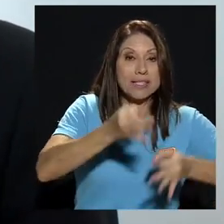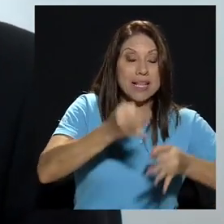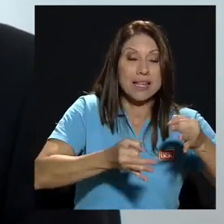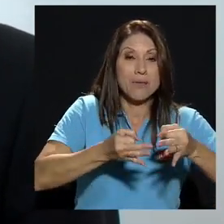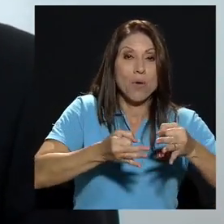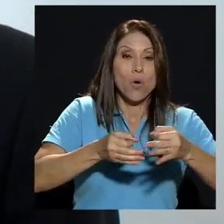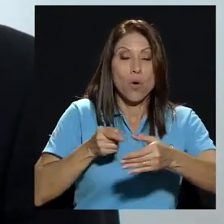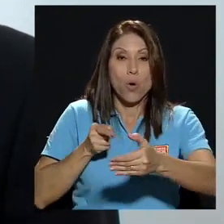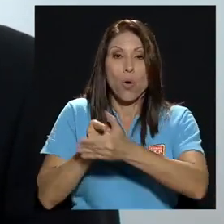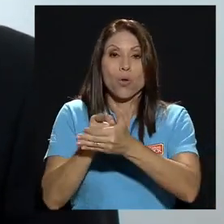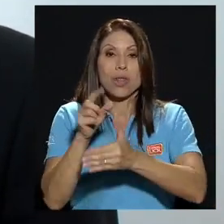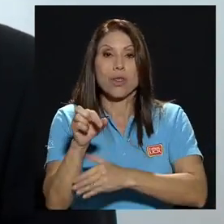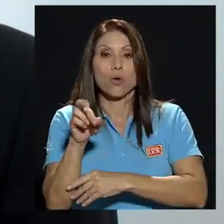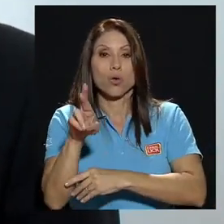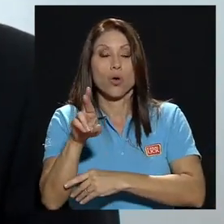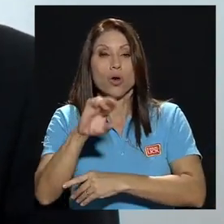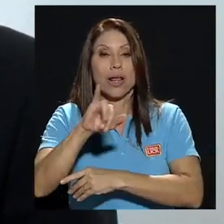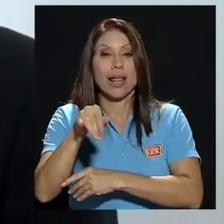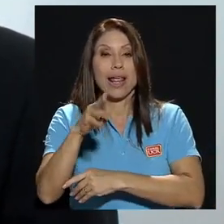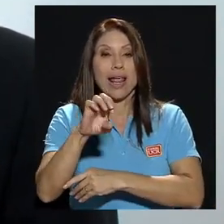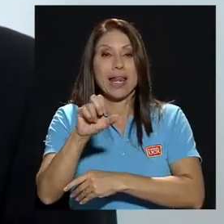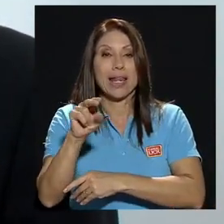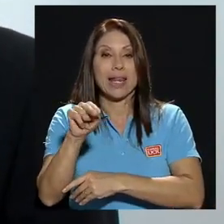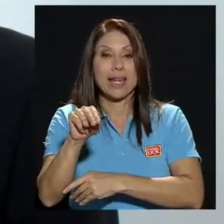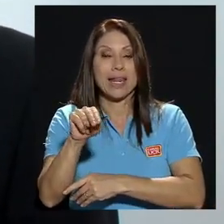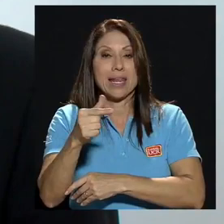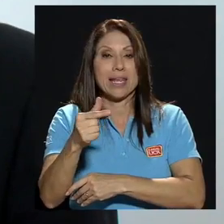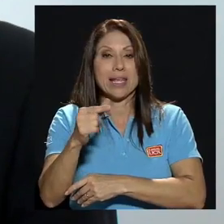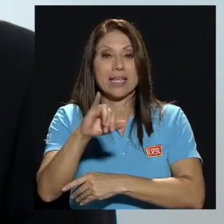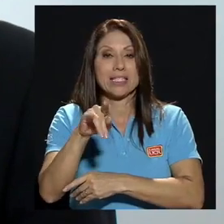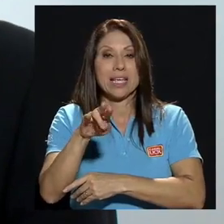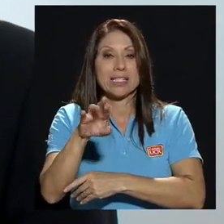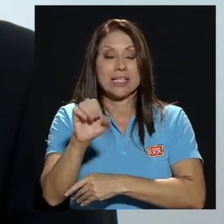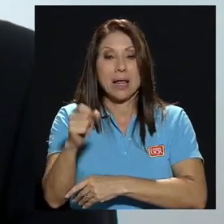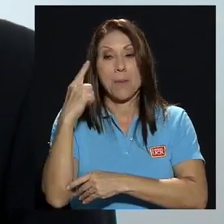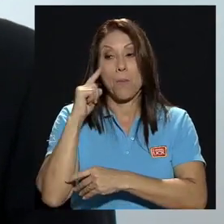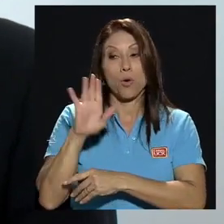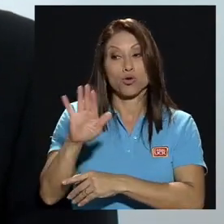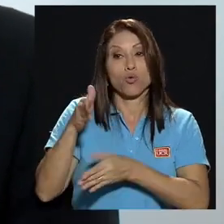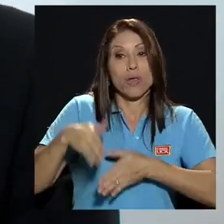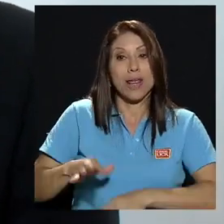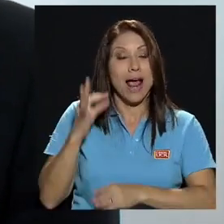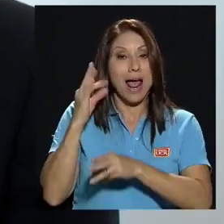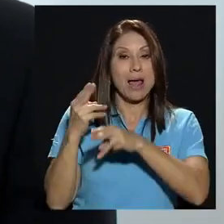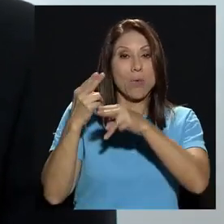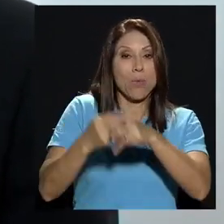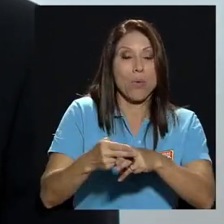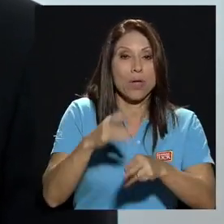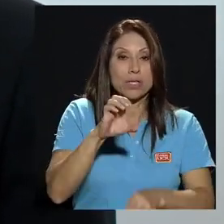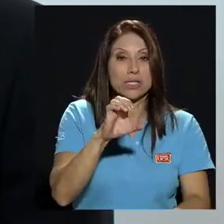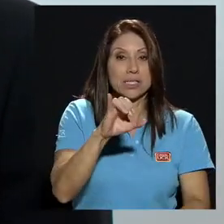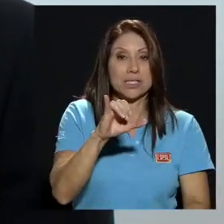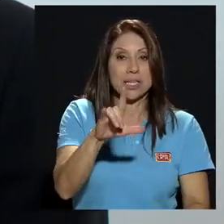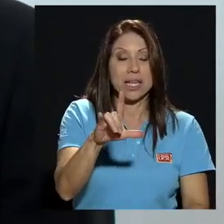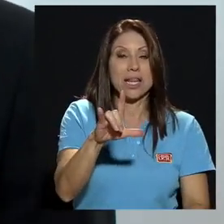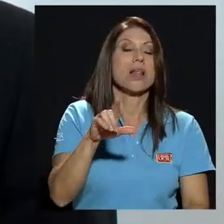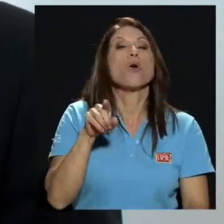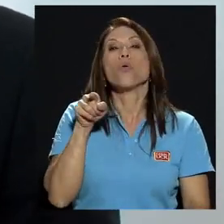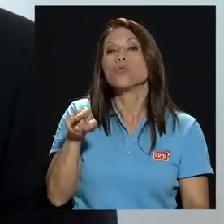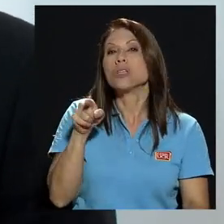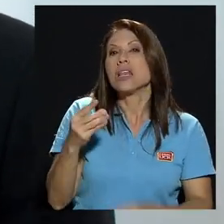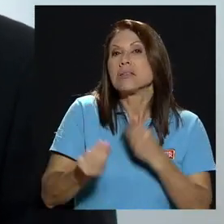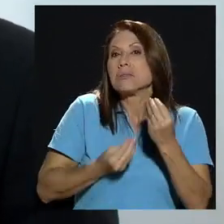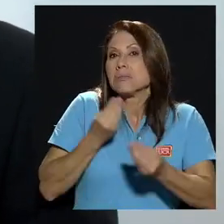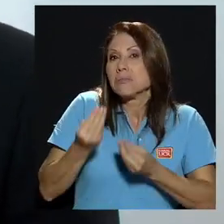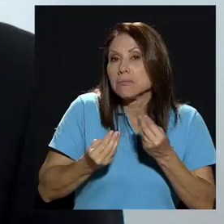caso del nombramiento de su hija en el CIL en el centro de antilaboratorio como aspirante al consejo como valora usted la actuación